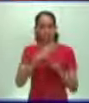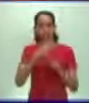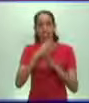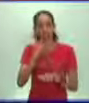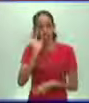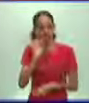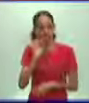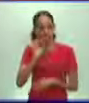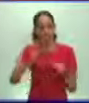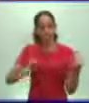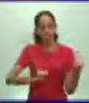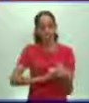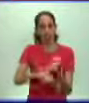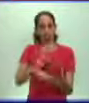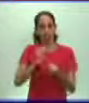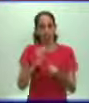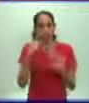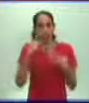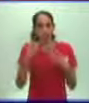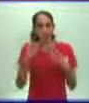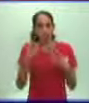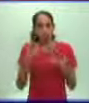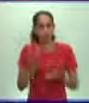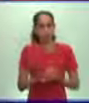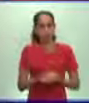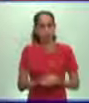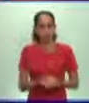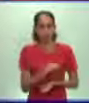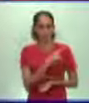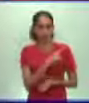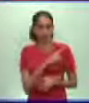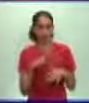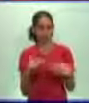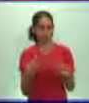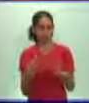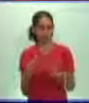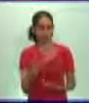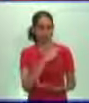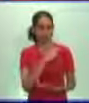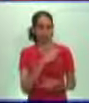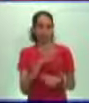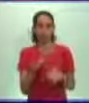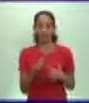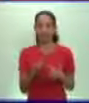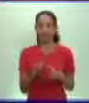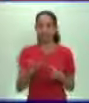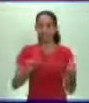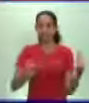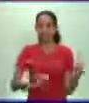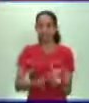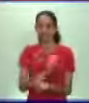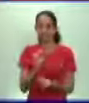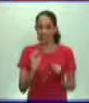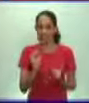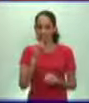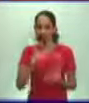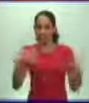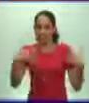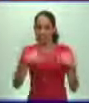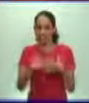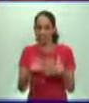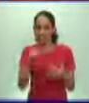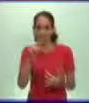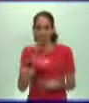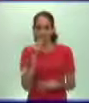importantes en el régimen feudal y que a partir precisamente de esos cambios importantes que se van a dar y en esas relaciones feudales